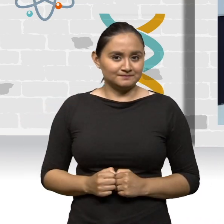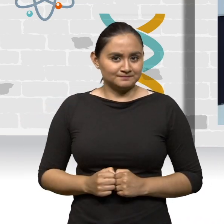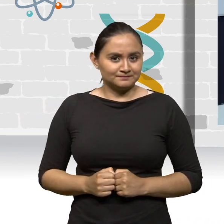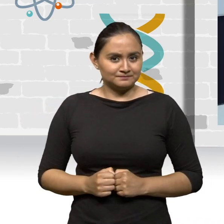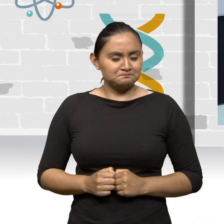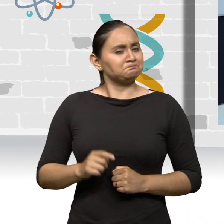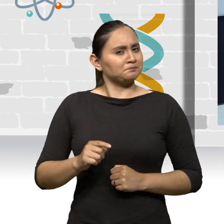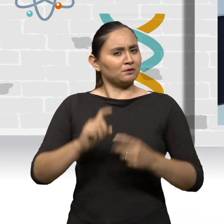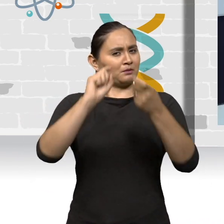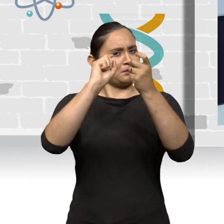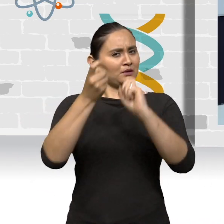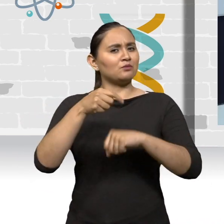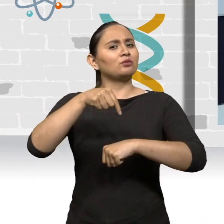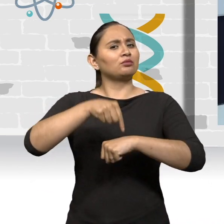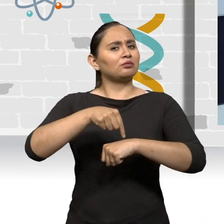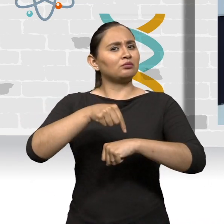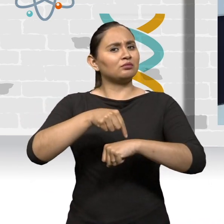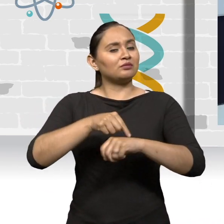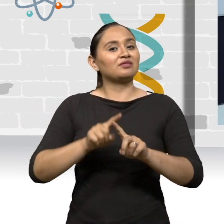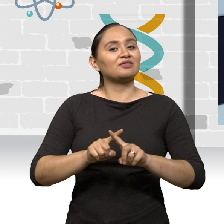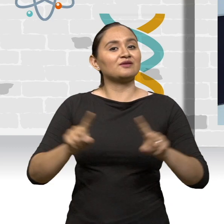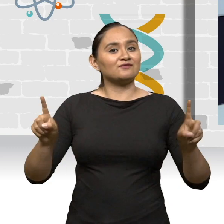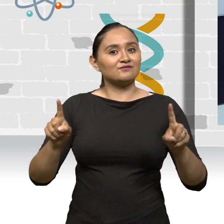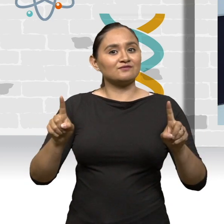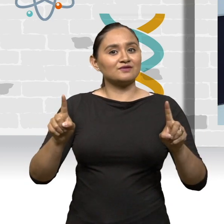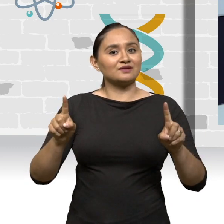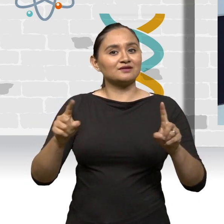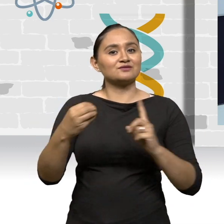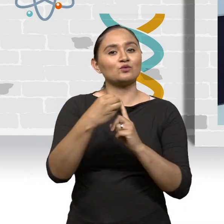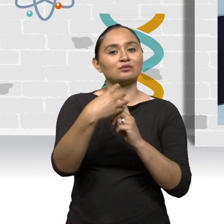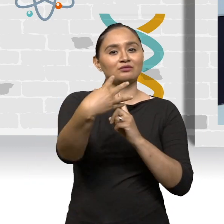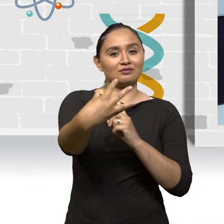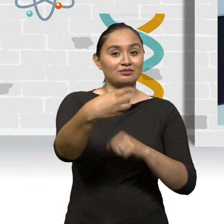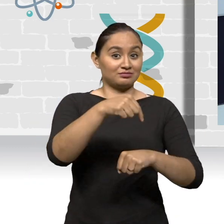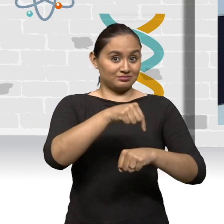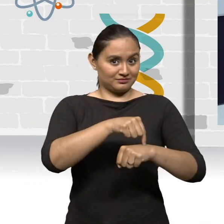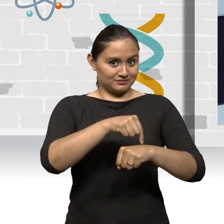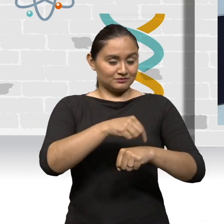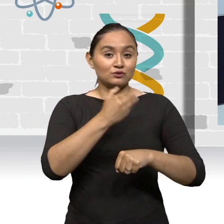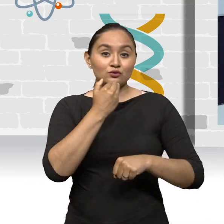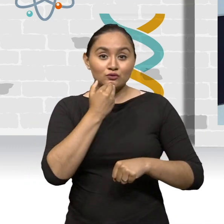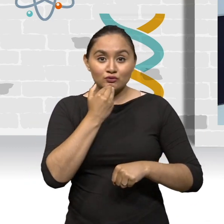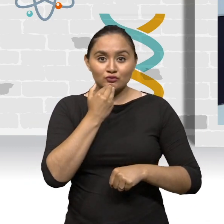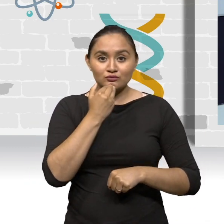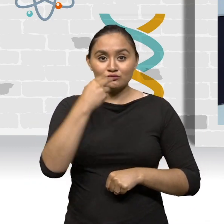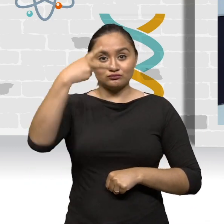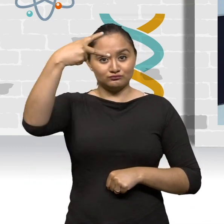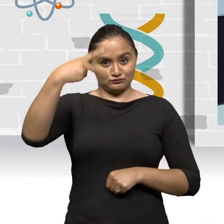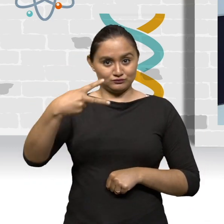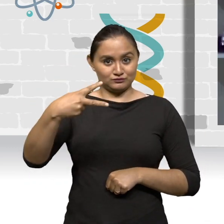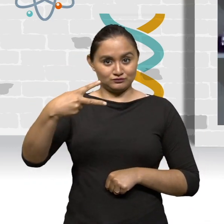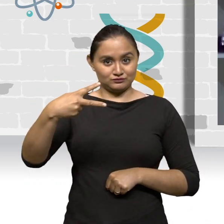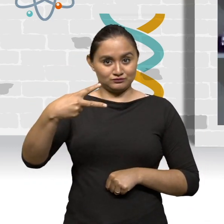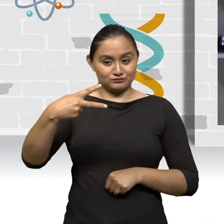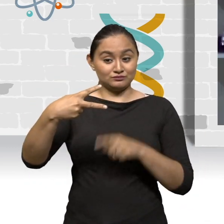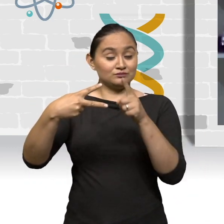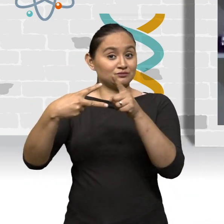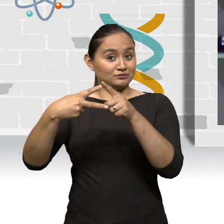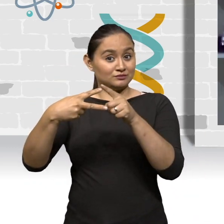Un intervalo de tiempo es la diferencia de medidas de tiempo entre las que ocurren dos sucesos.